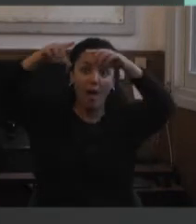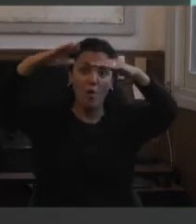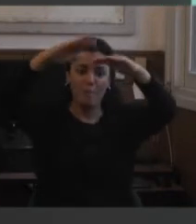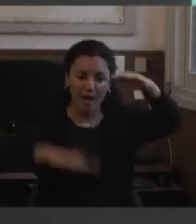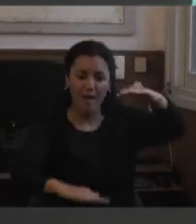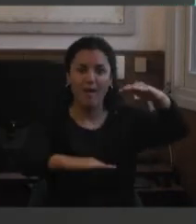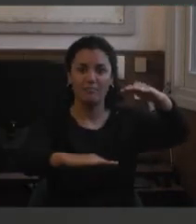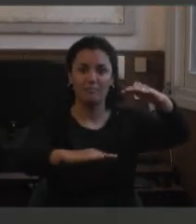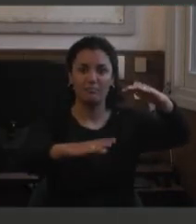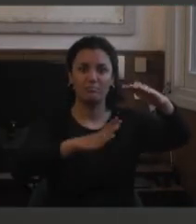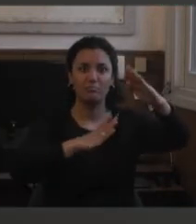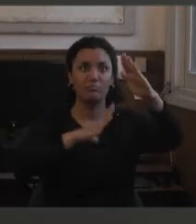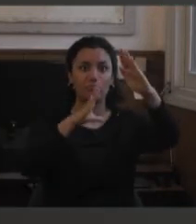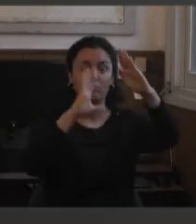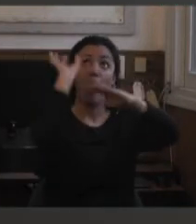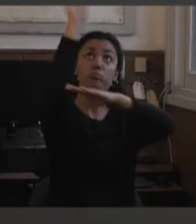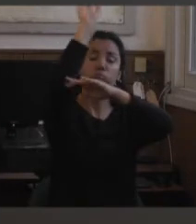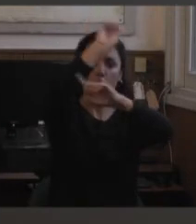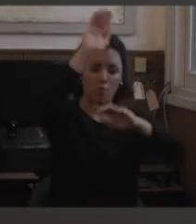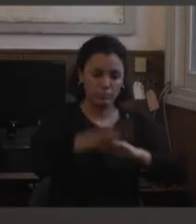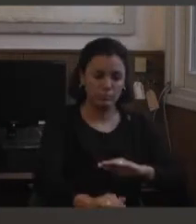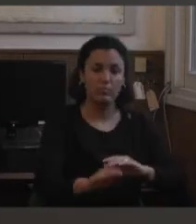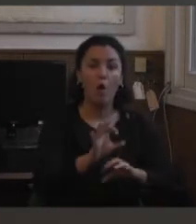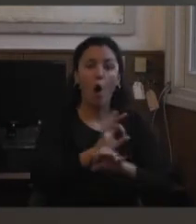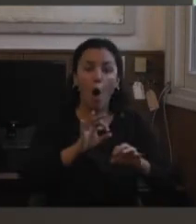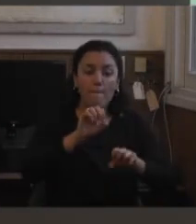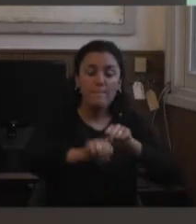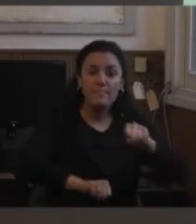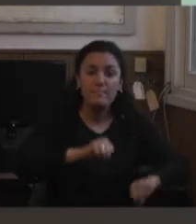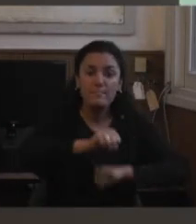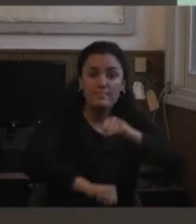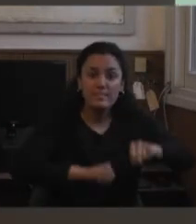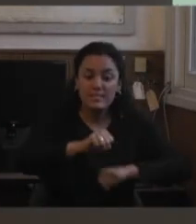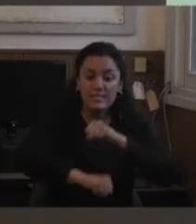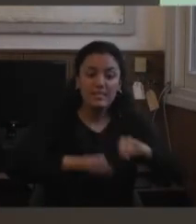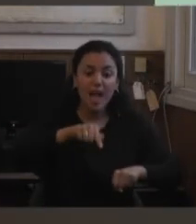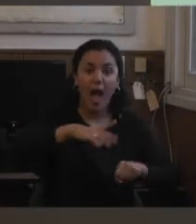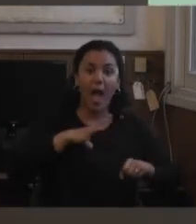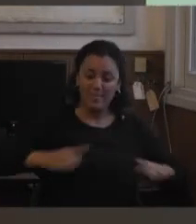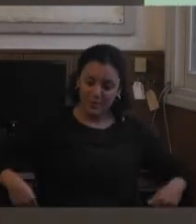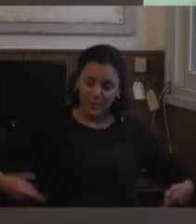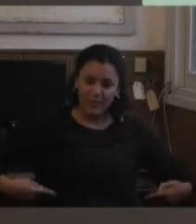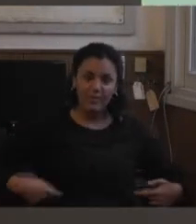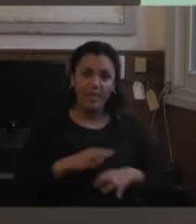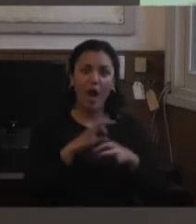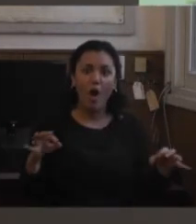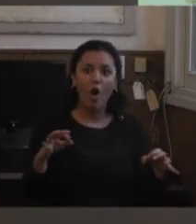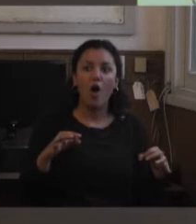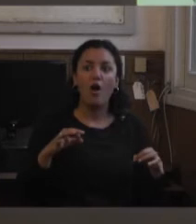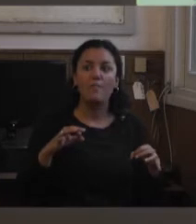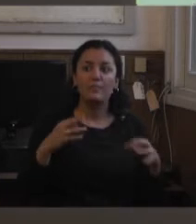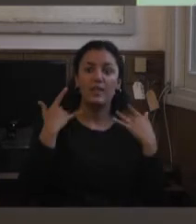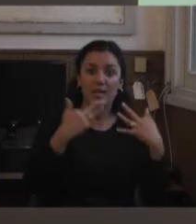en la bicicleta se ponen rueditas cuando son chicos chiquitos se ponen mini atletismo beach